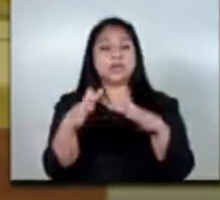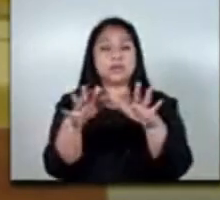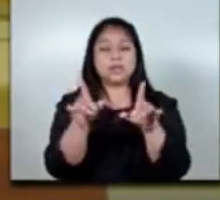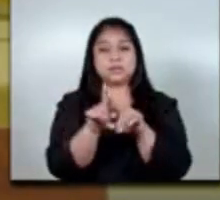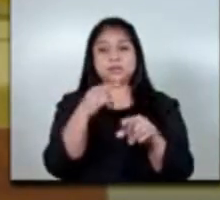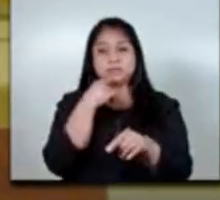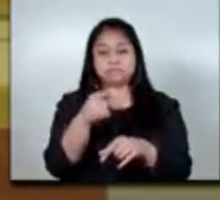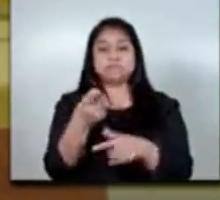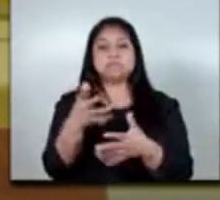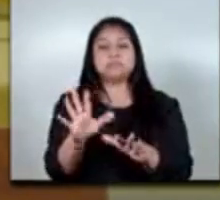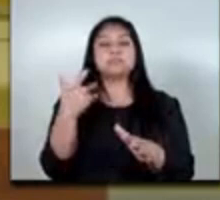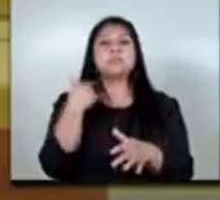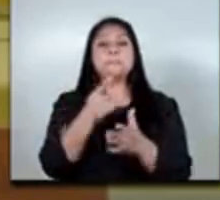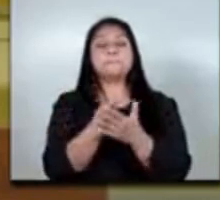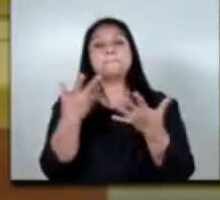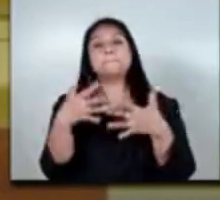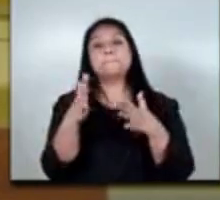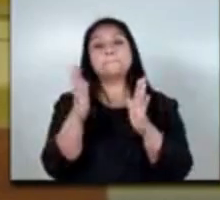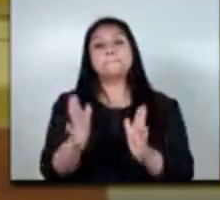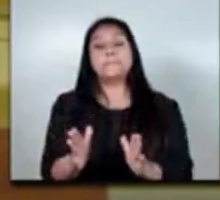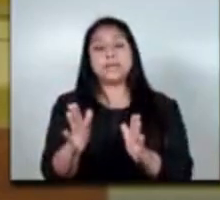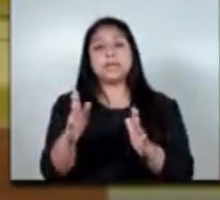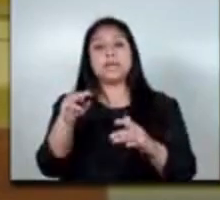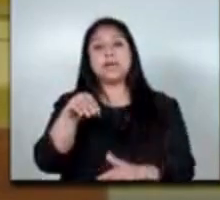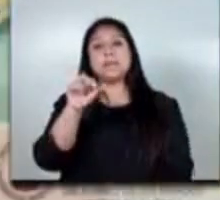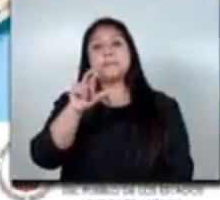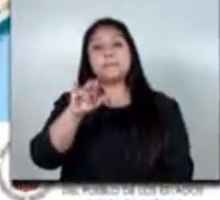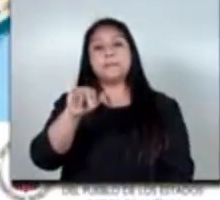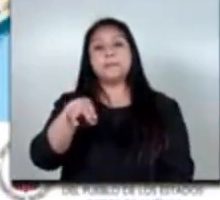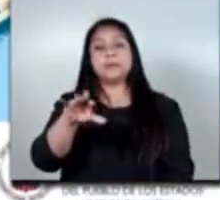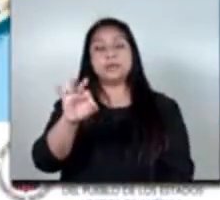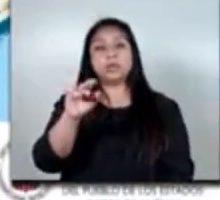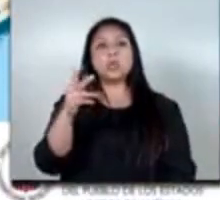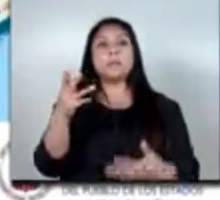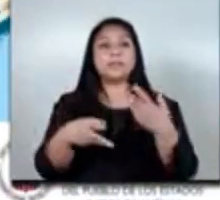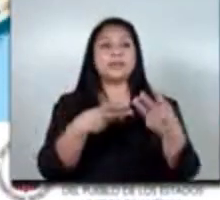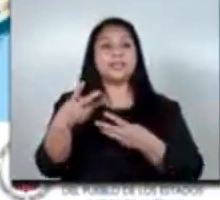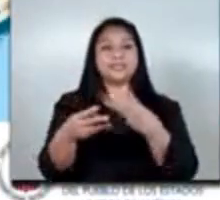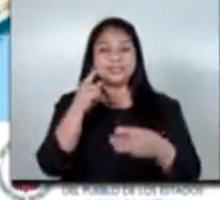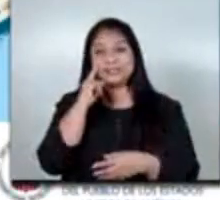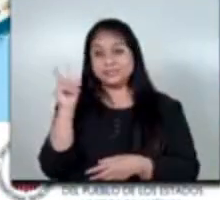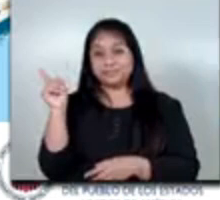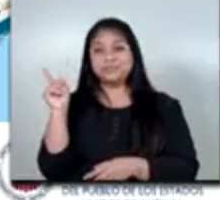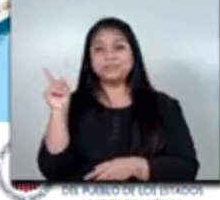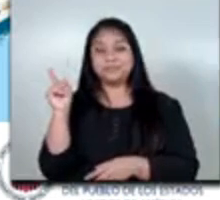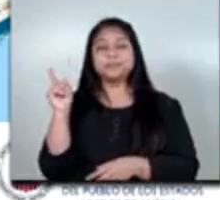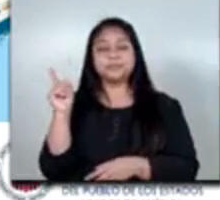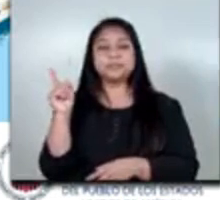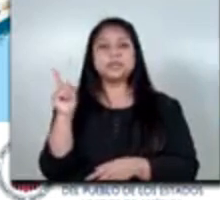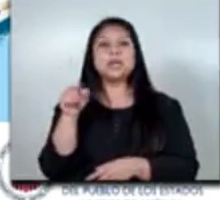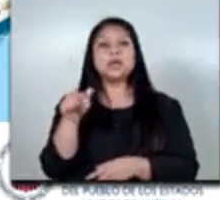preparan nuestros marinos mercantes y próximamente con lo que acabamos de adquirir que es uno